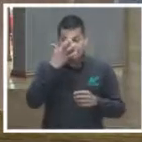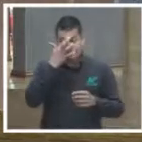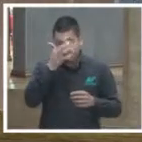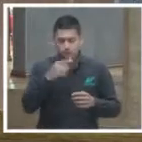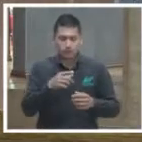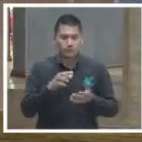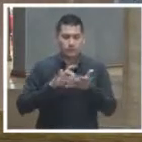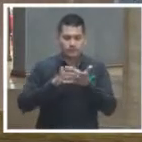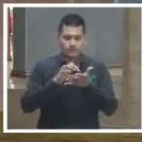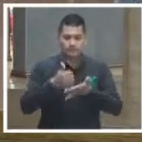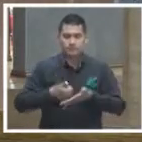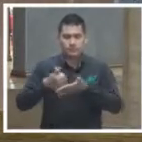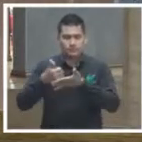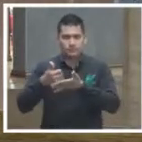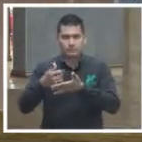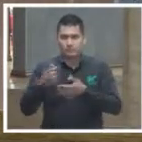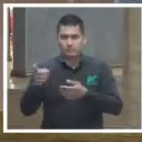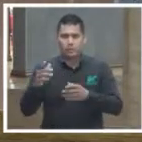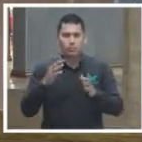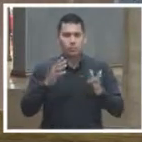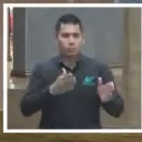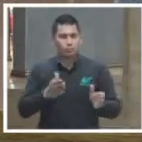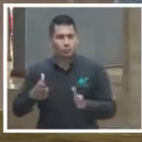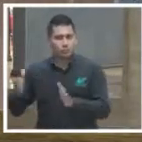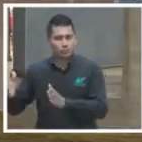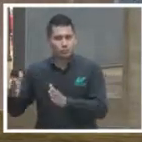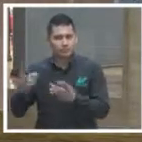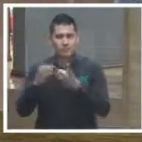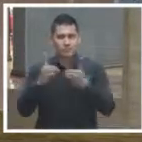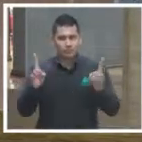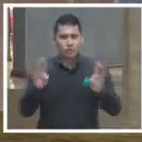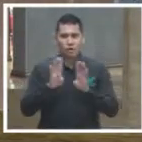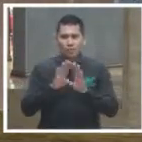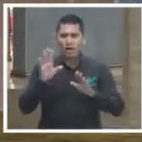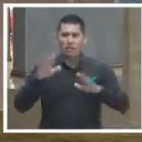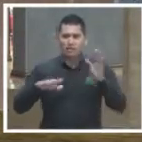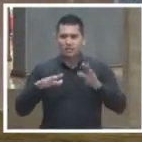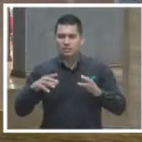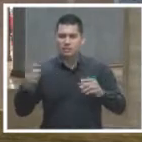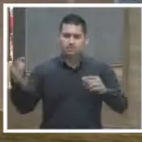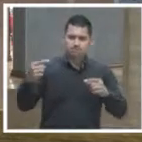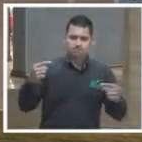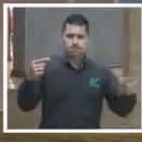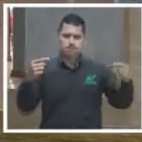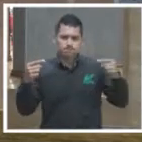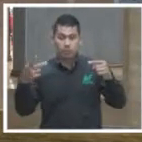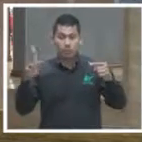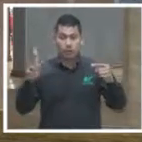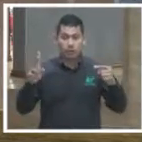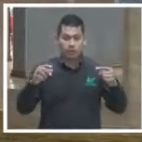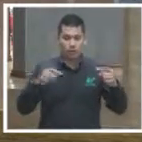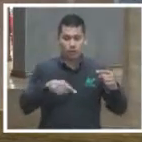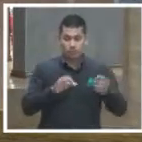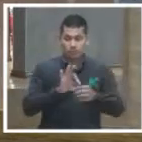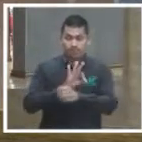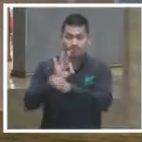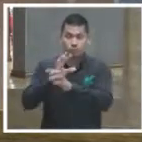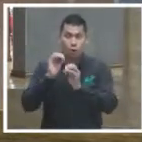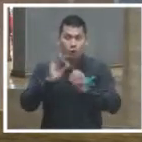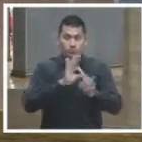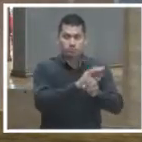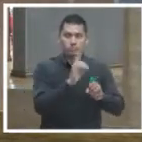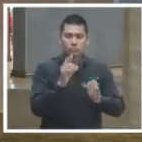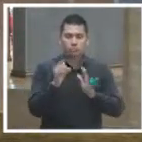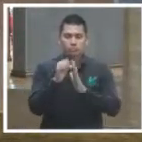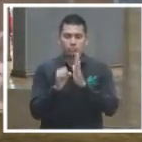ayudar a quienes están en un proceso de divorcio a resolver sus disputas de manera justa y racional que es lo que hace este